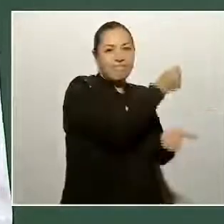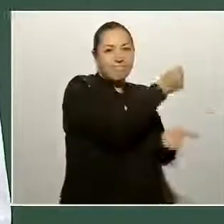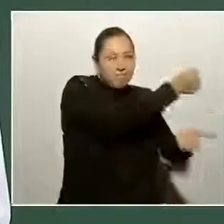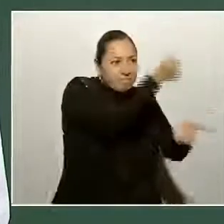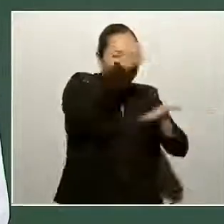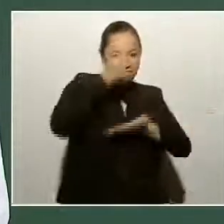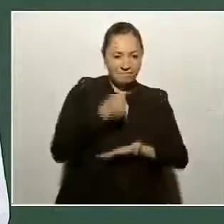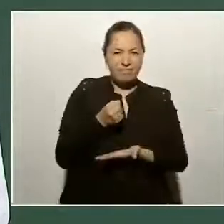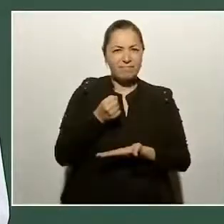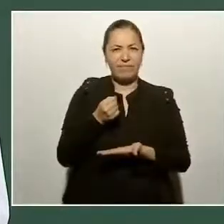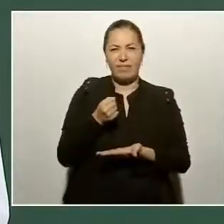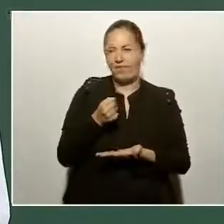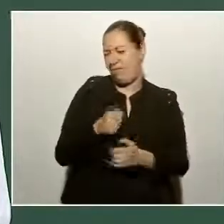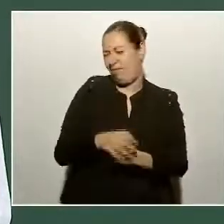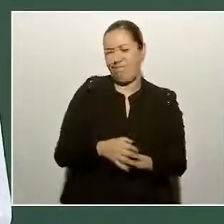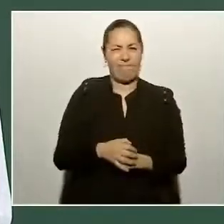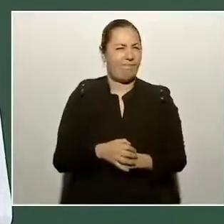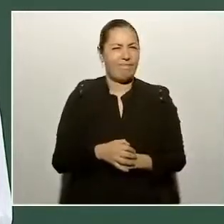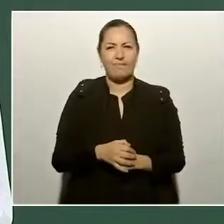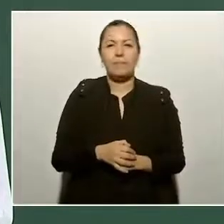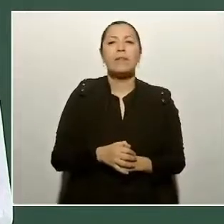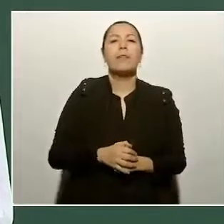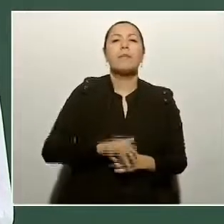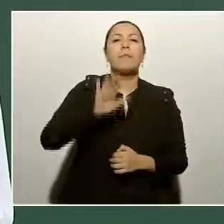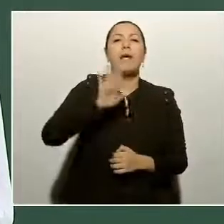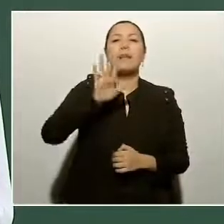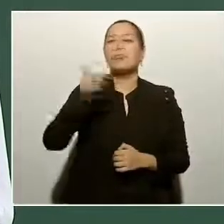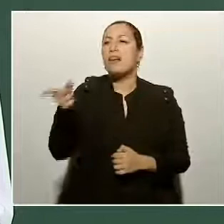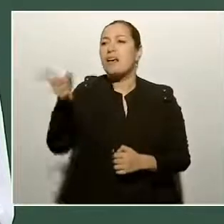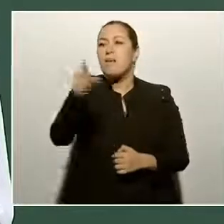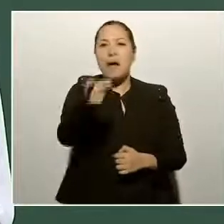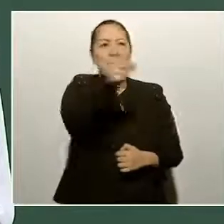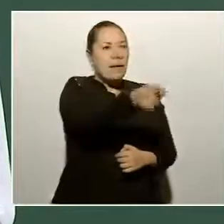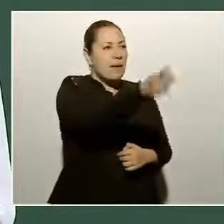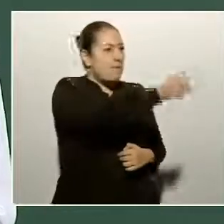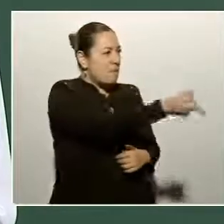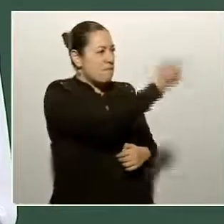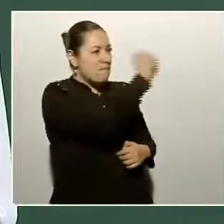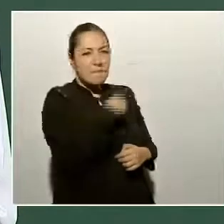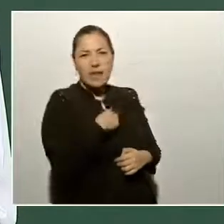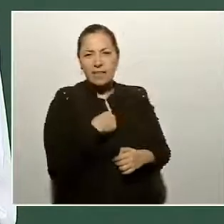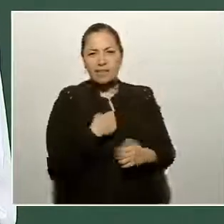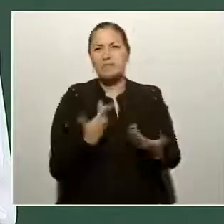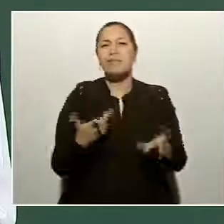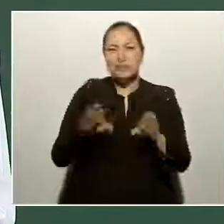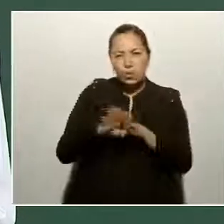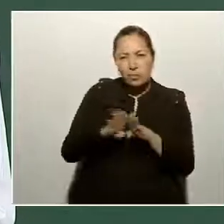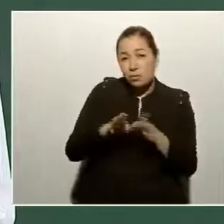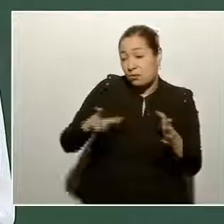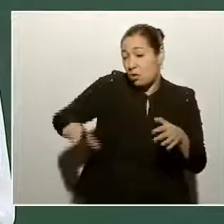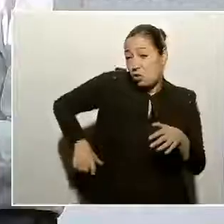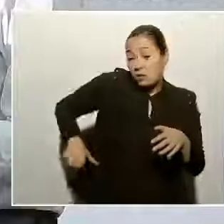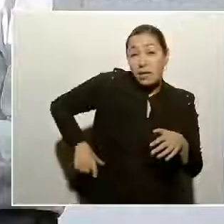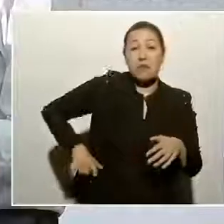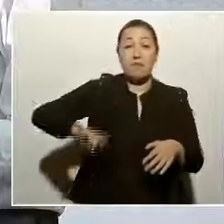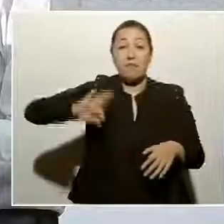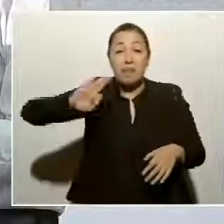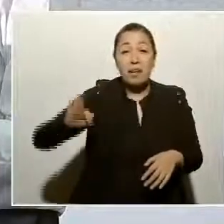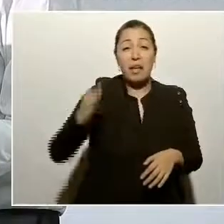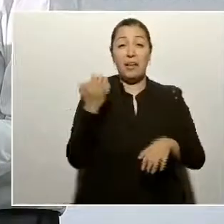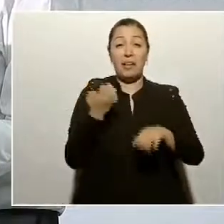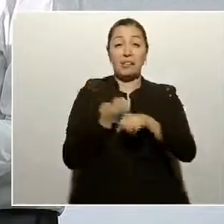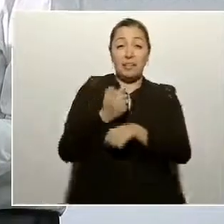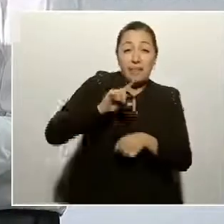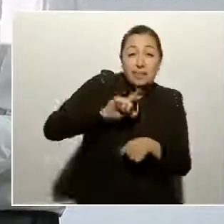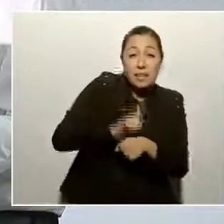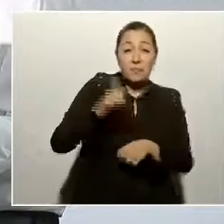muchas instancias del gobierno federal, del gobierno estatal, de los gobiernos